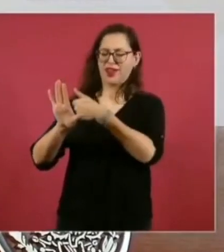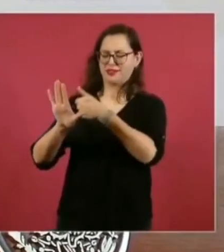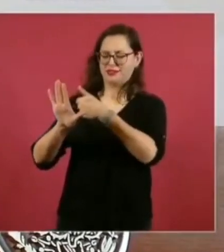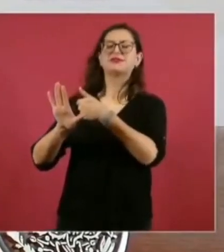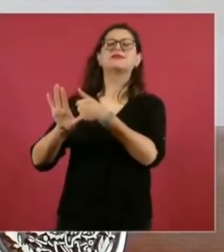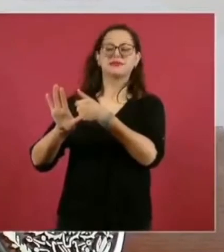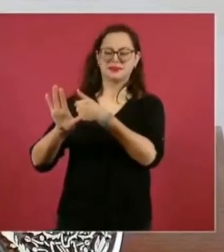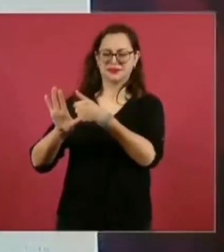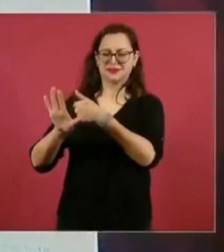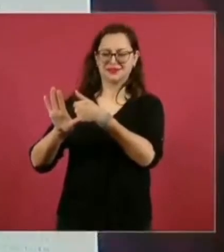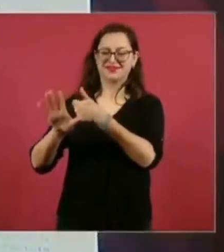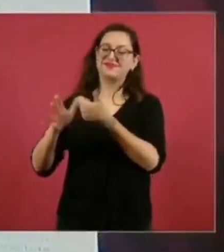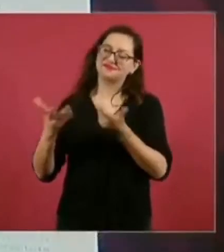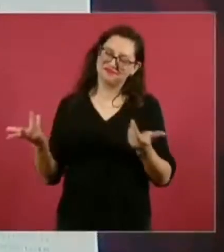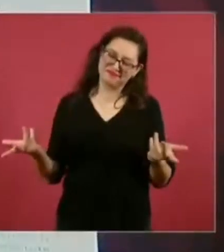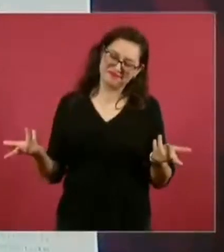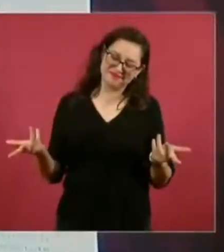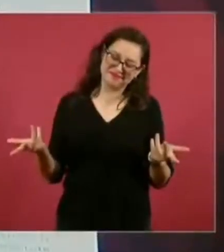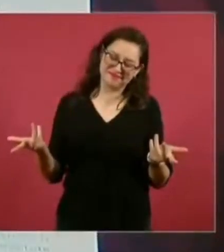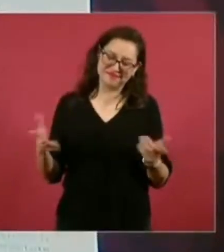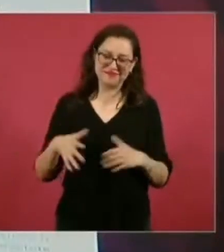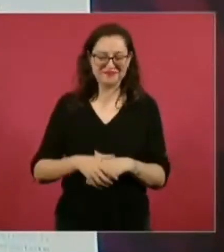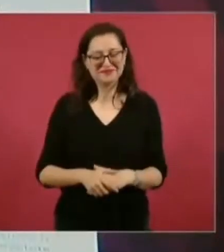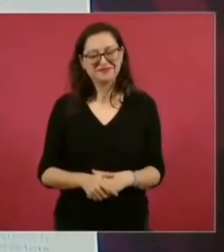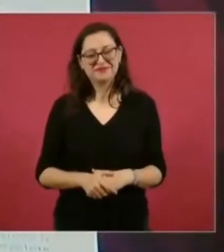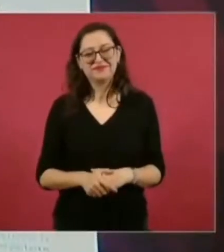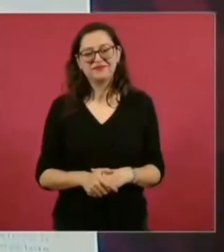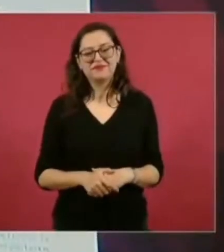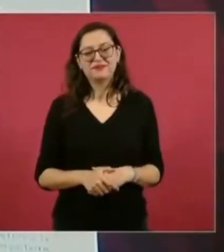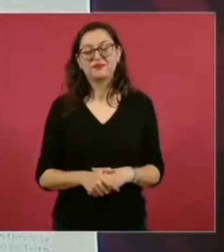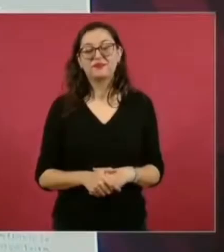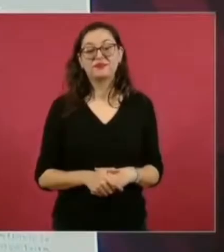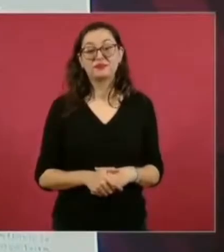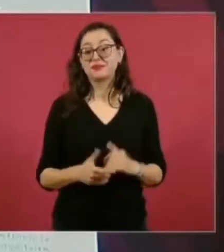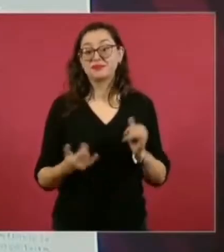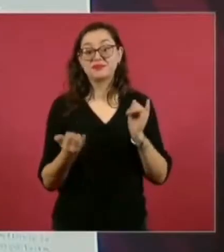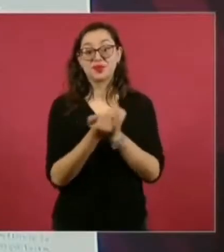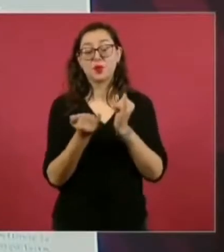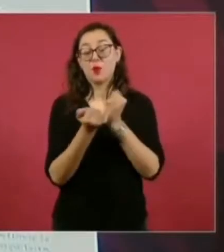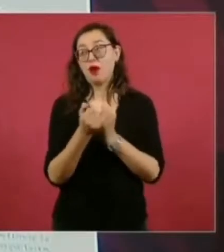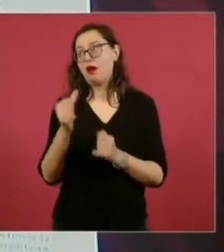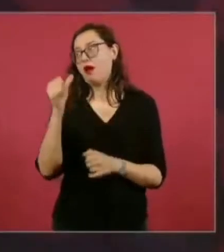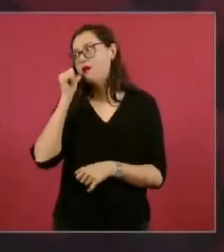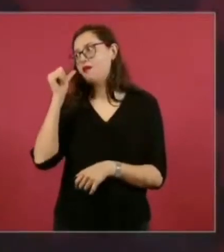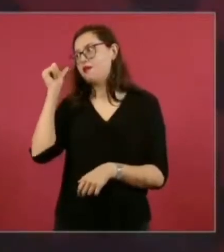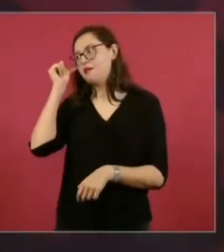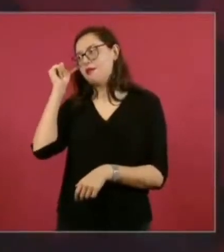Porque también ayer un escándalo en las redes sociales